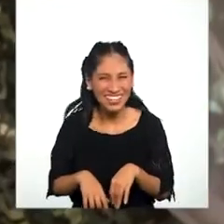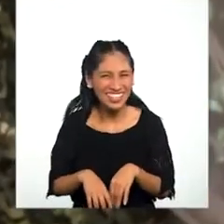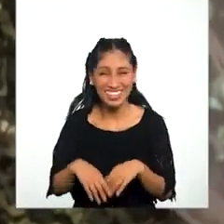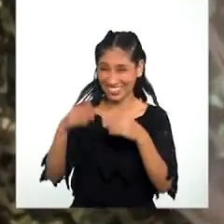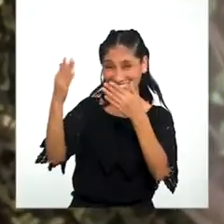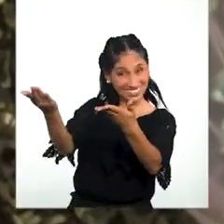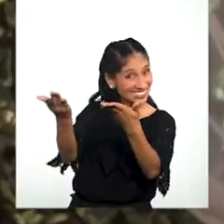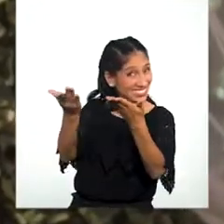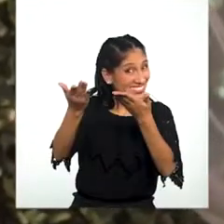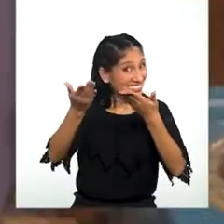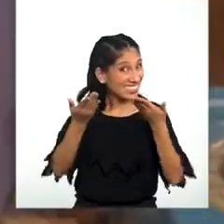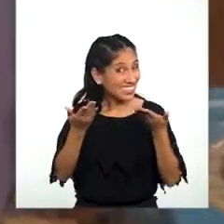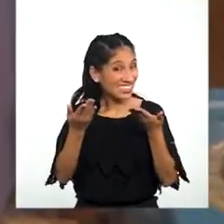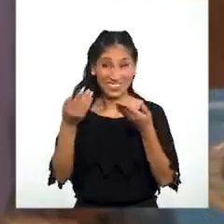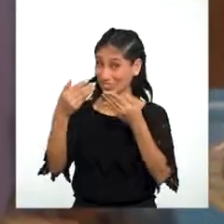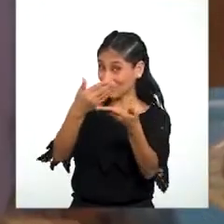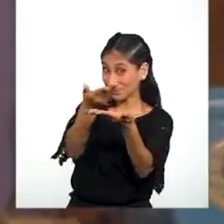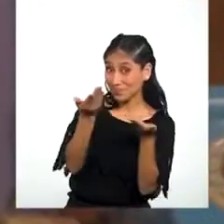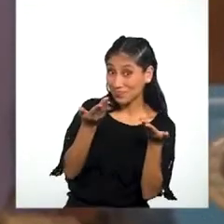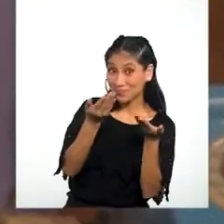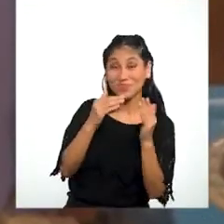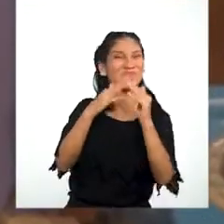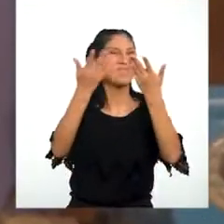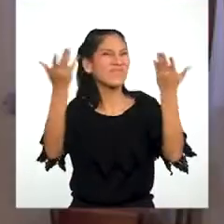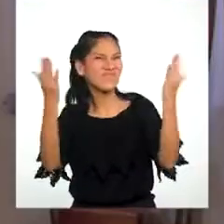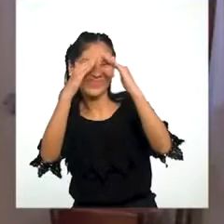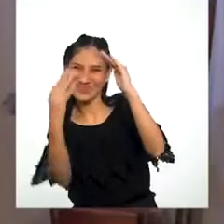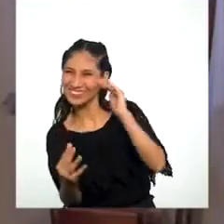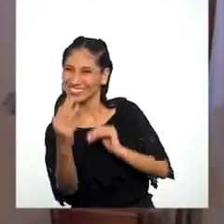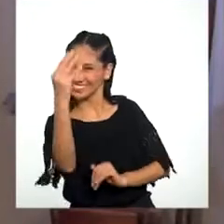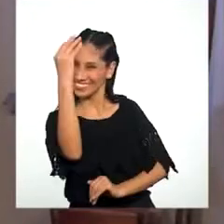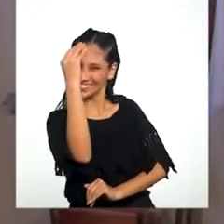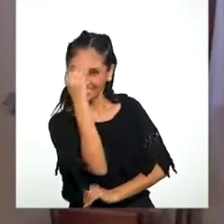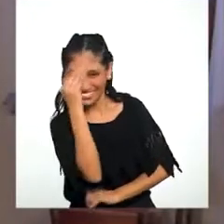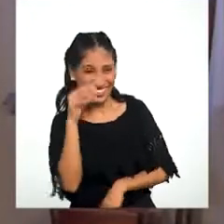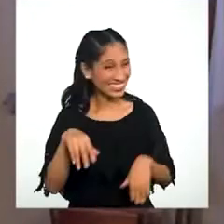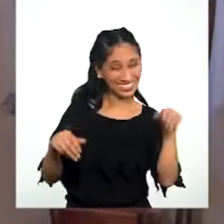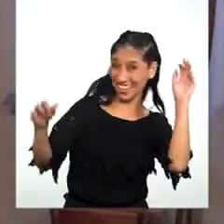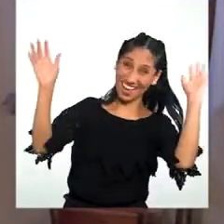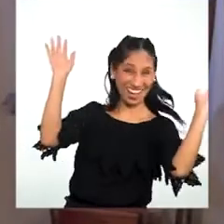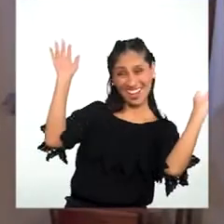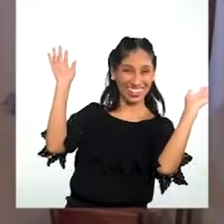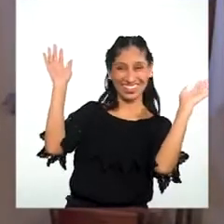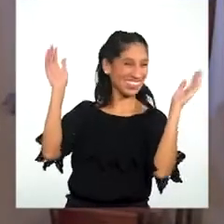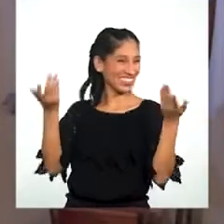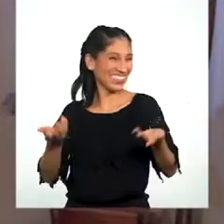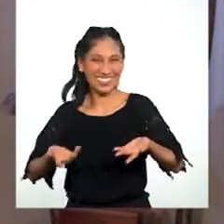¡Bienvenidas! ¡Y bienvenidos a... ¡Aprendo en Casa!